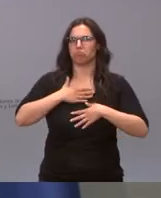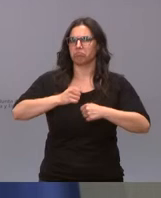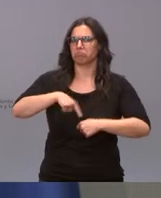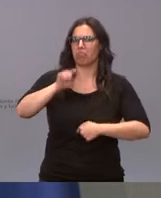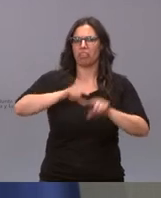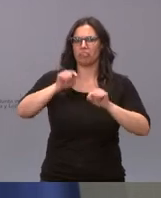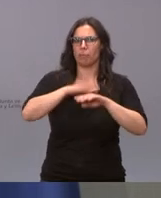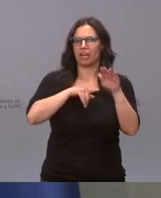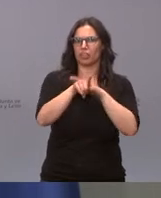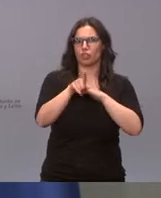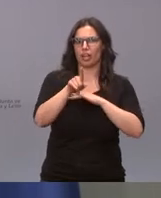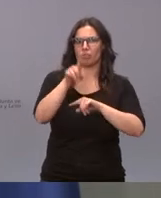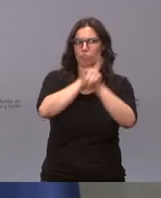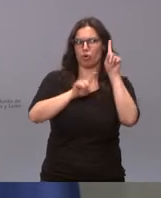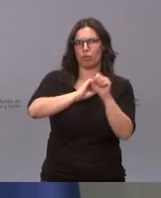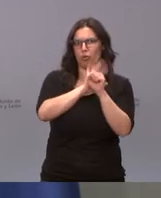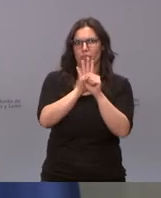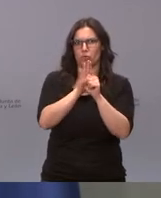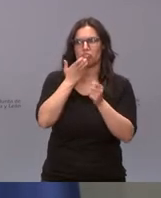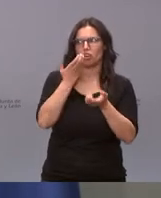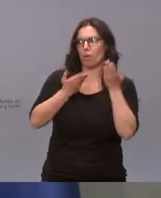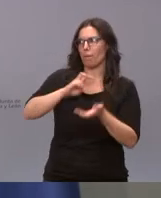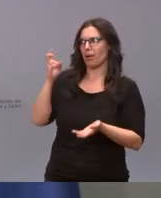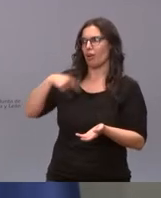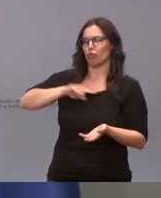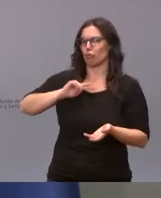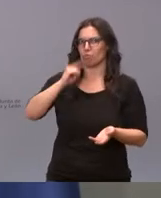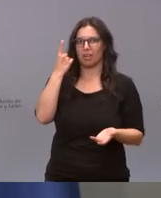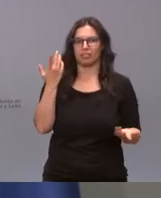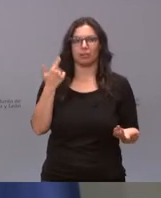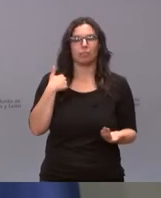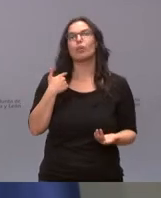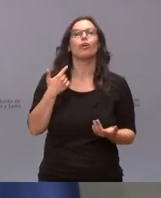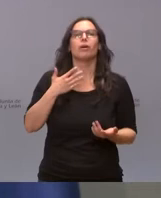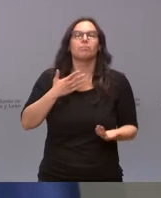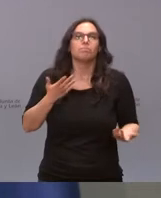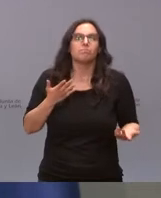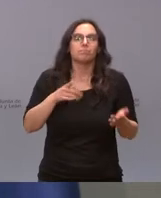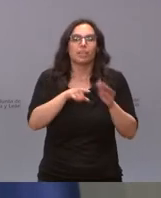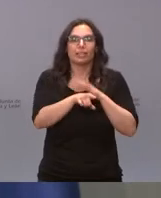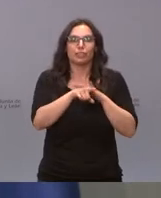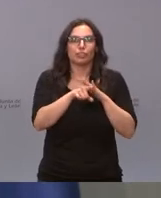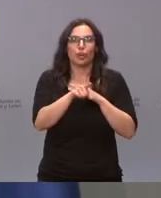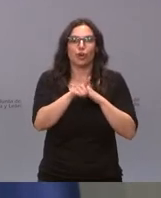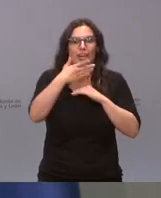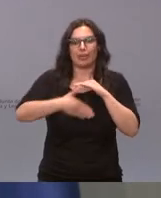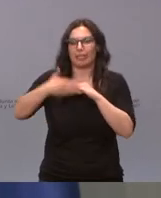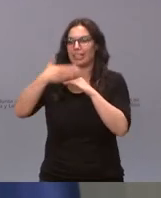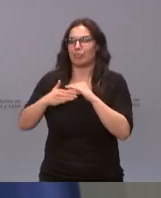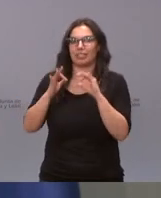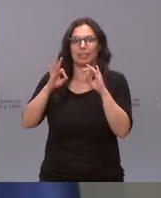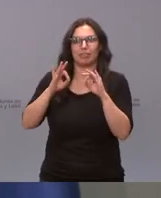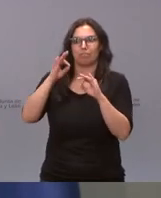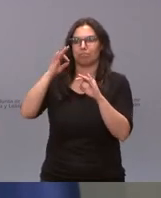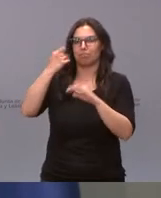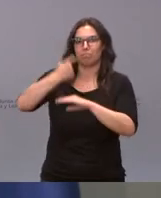la crisis pero nuestra decisión no puede atravesar no puede traspasar las líneas de